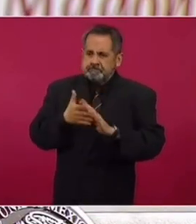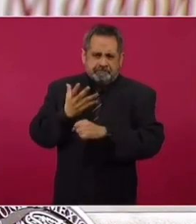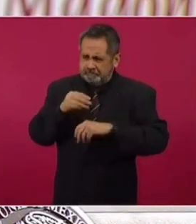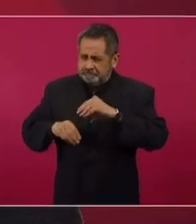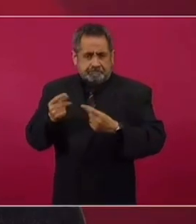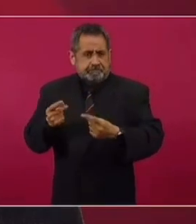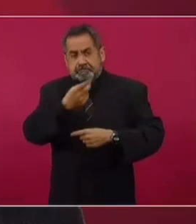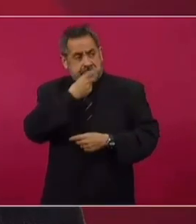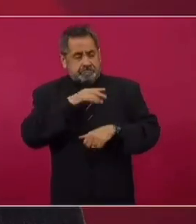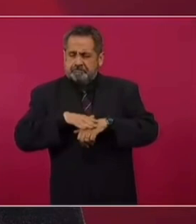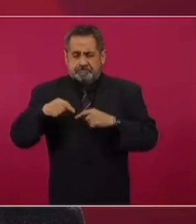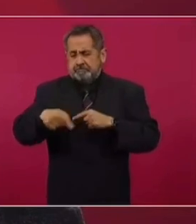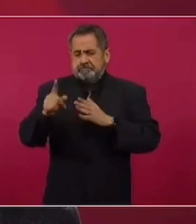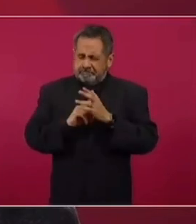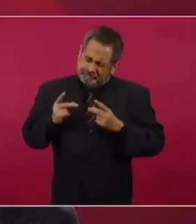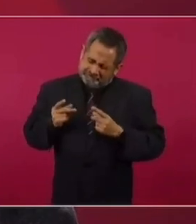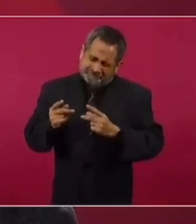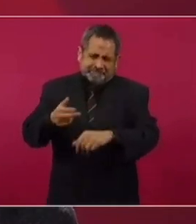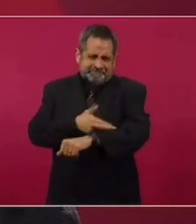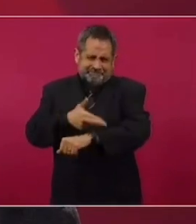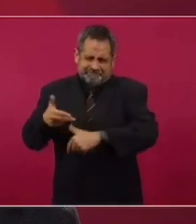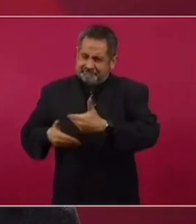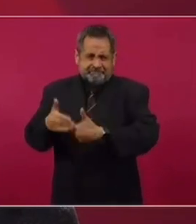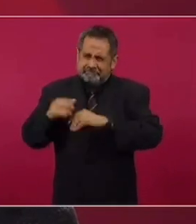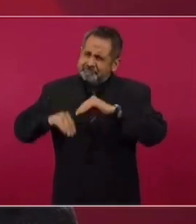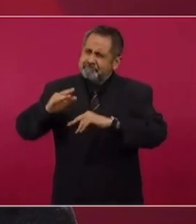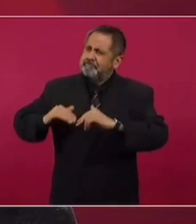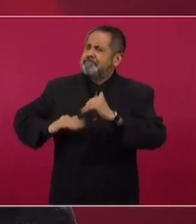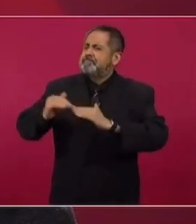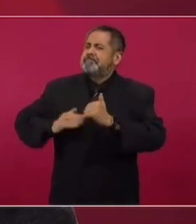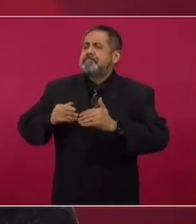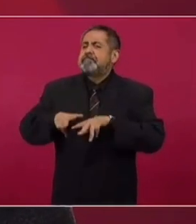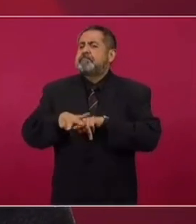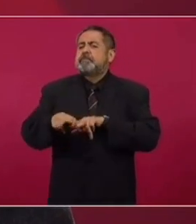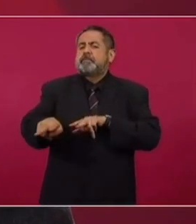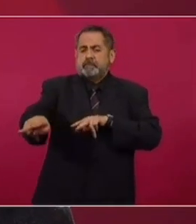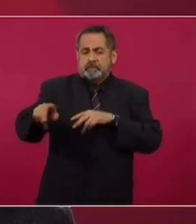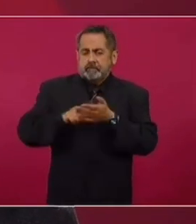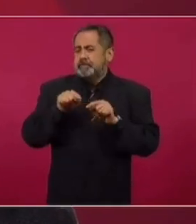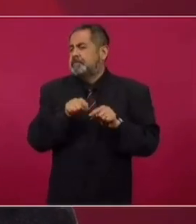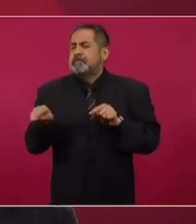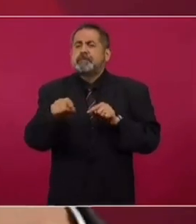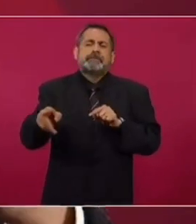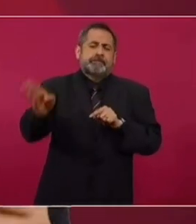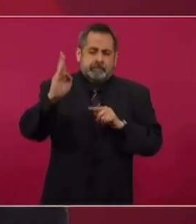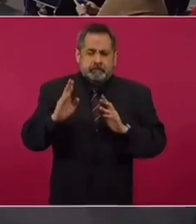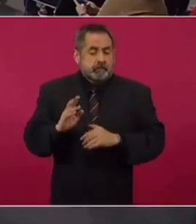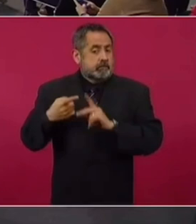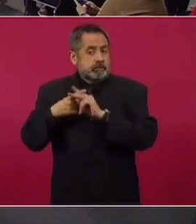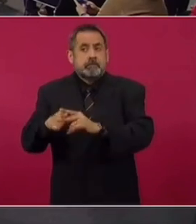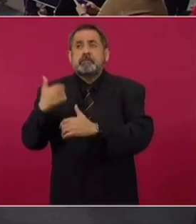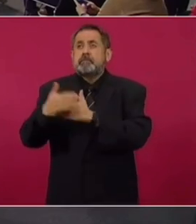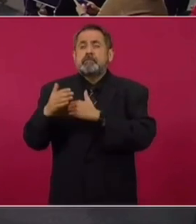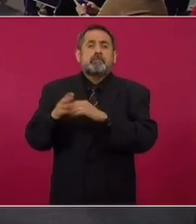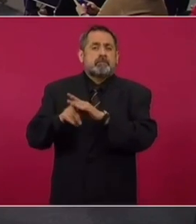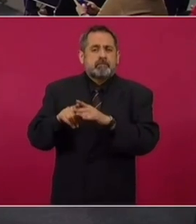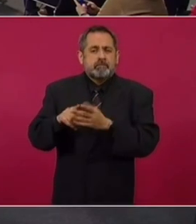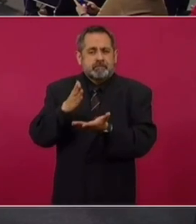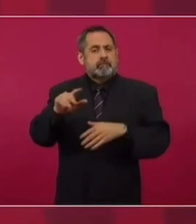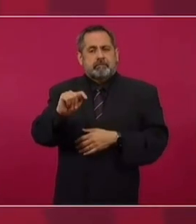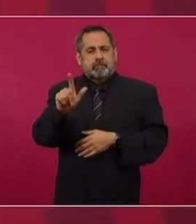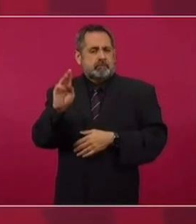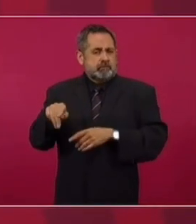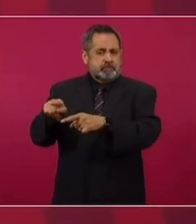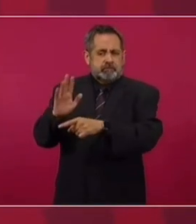acelerar en el próximo mes los trabajos de construcción de los tramos. Ya va a iniciar la construcción de las estaciones